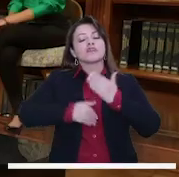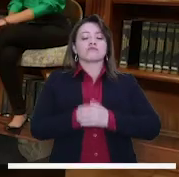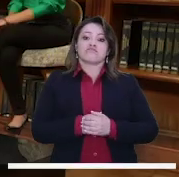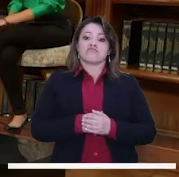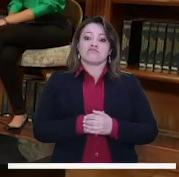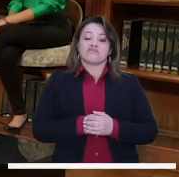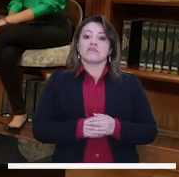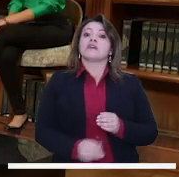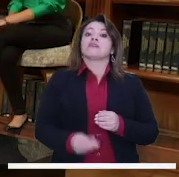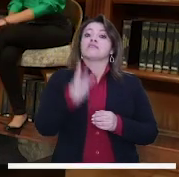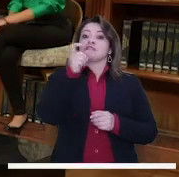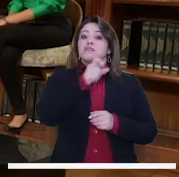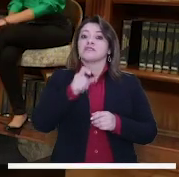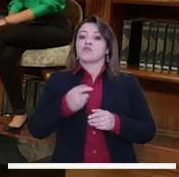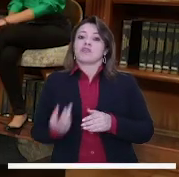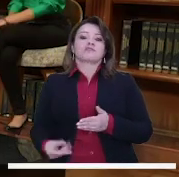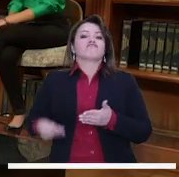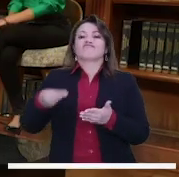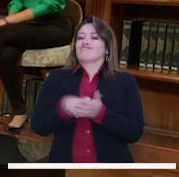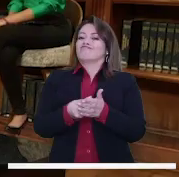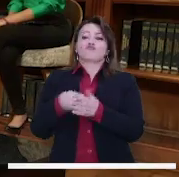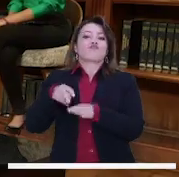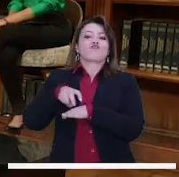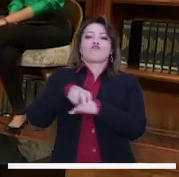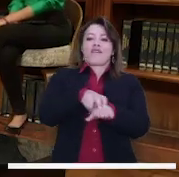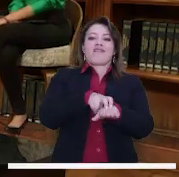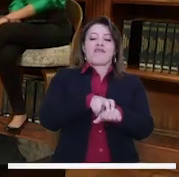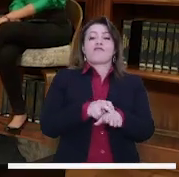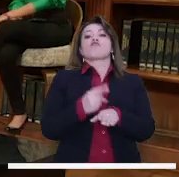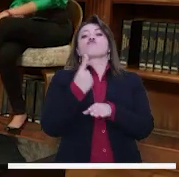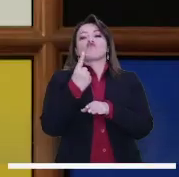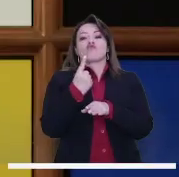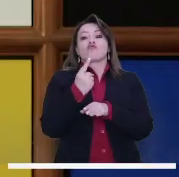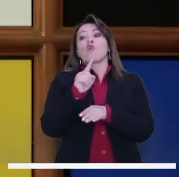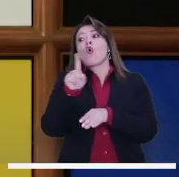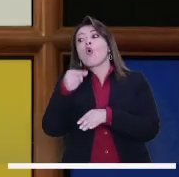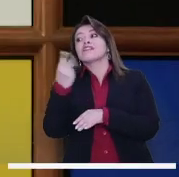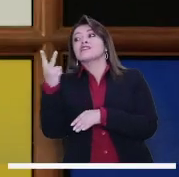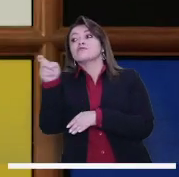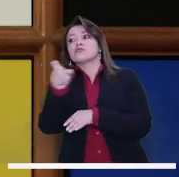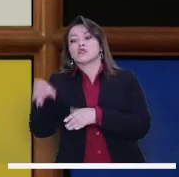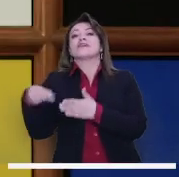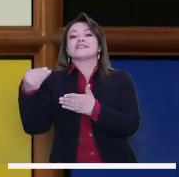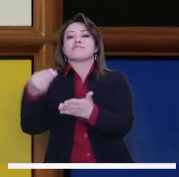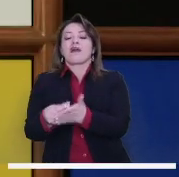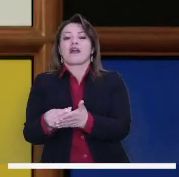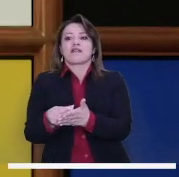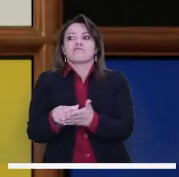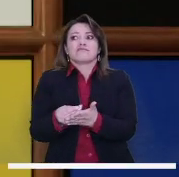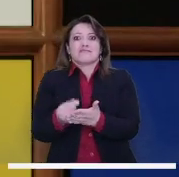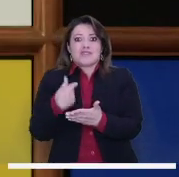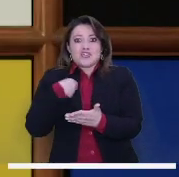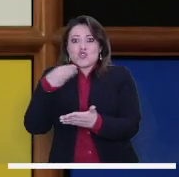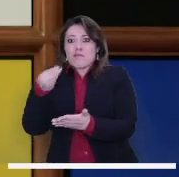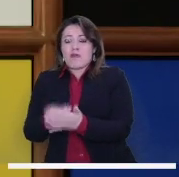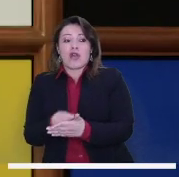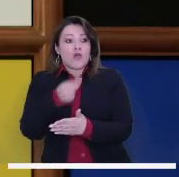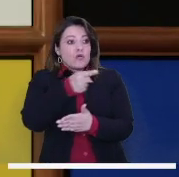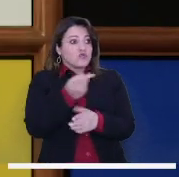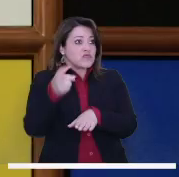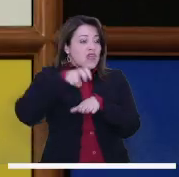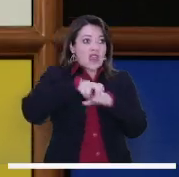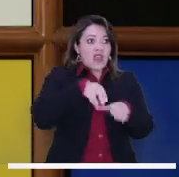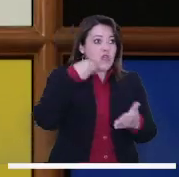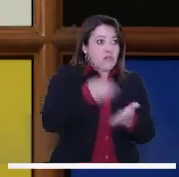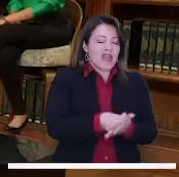Hoy uno de cada tres son colados en el sistema de Transmilenio, las otras dos personas que están pagando, pues se sienten muy incómodas en pagar para